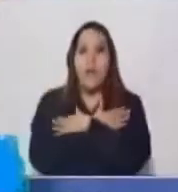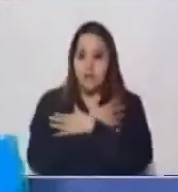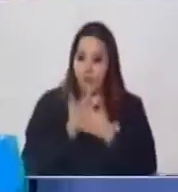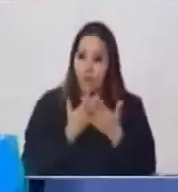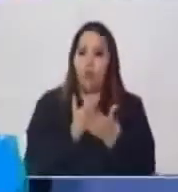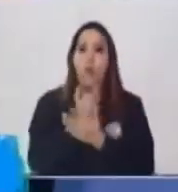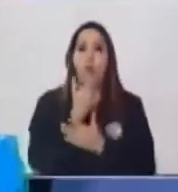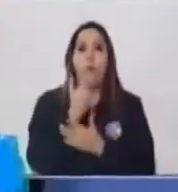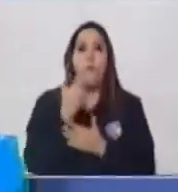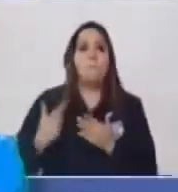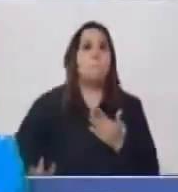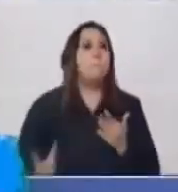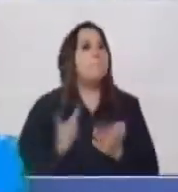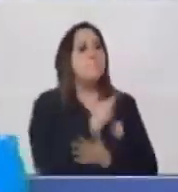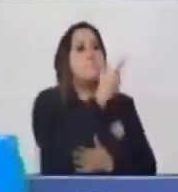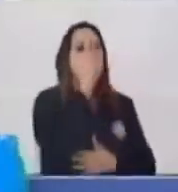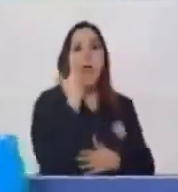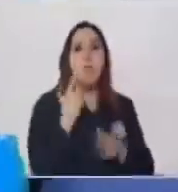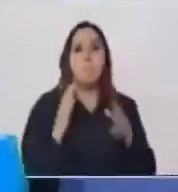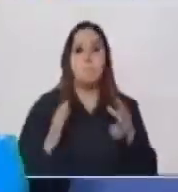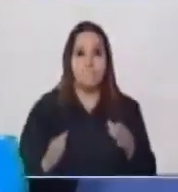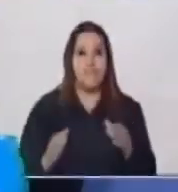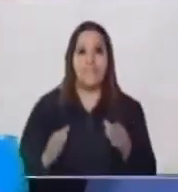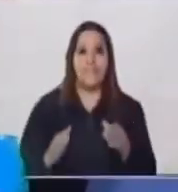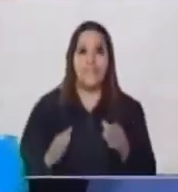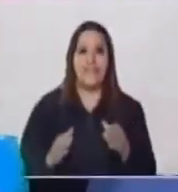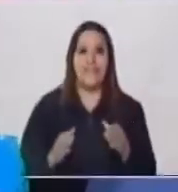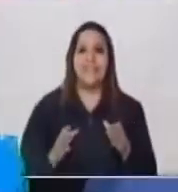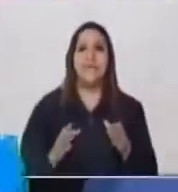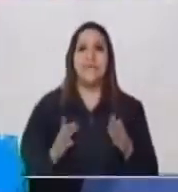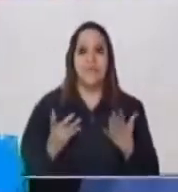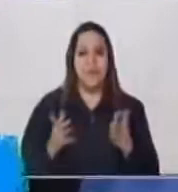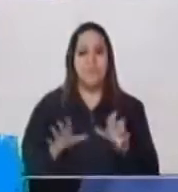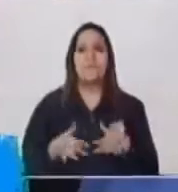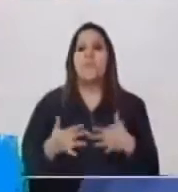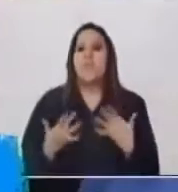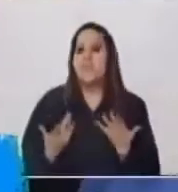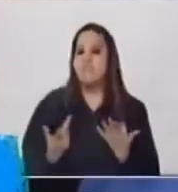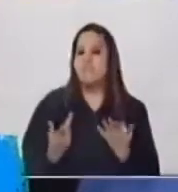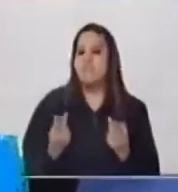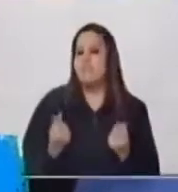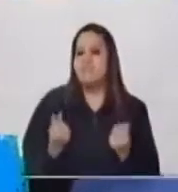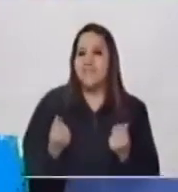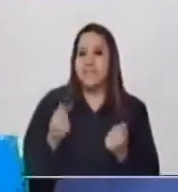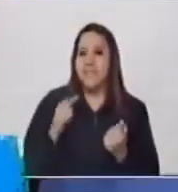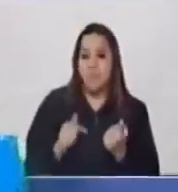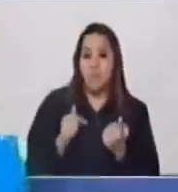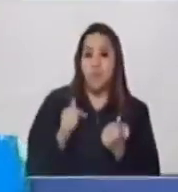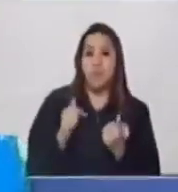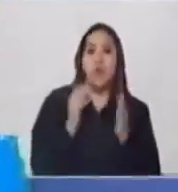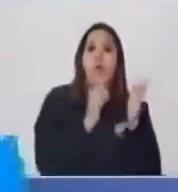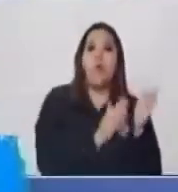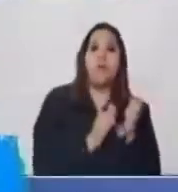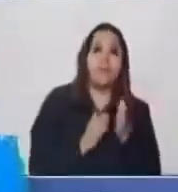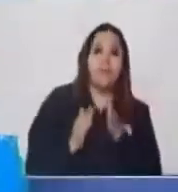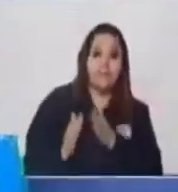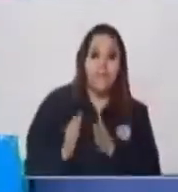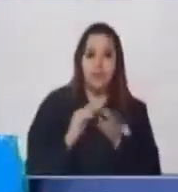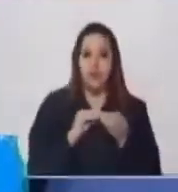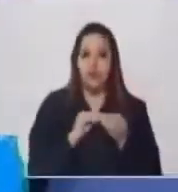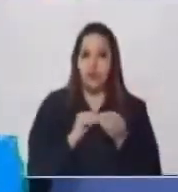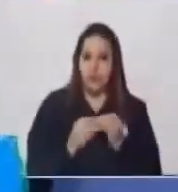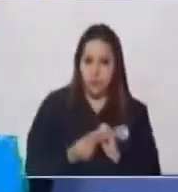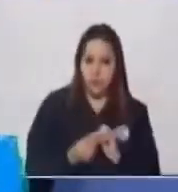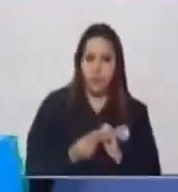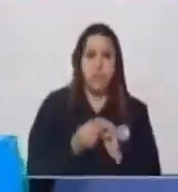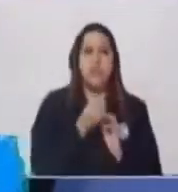O algo Entonces acá ¿Qué tenemos que hacer? Tenemos que ordenar Los datos Y ver